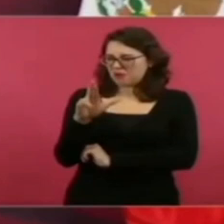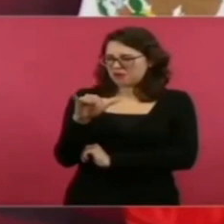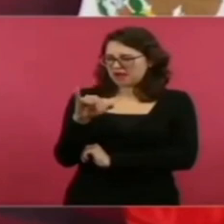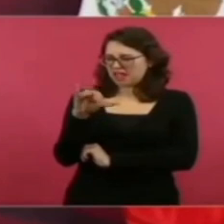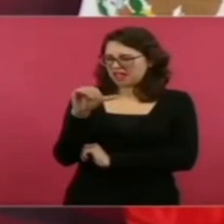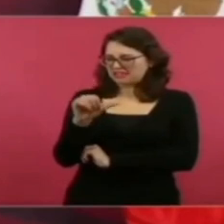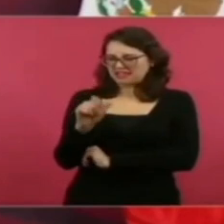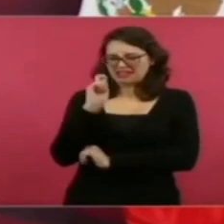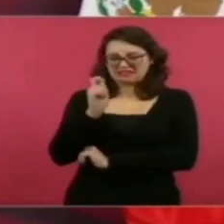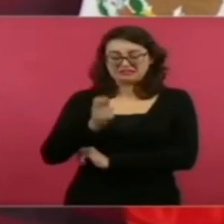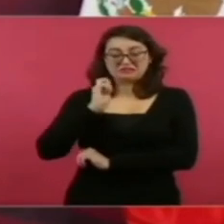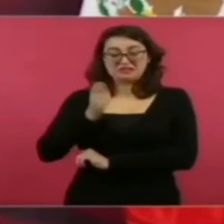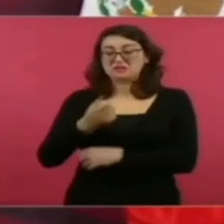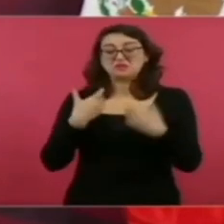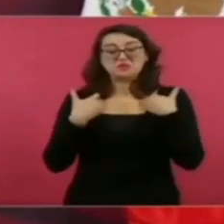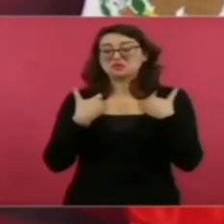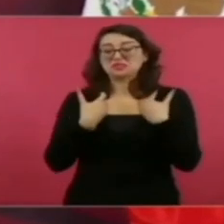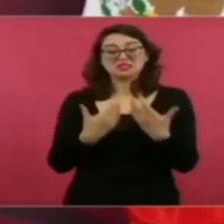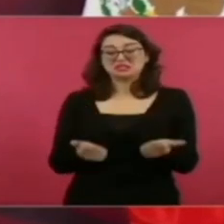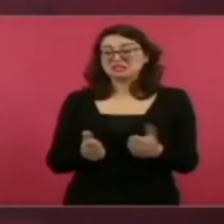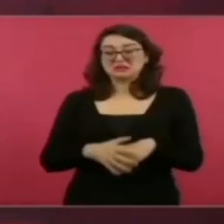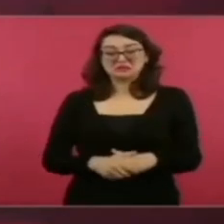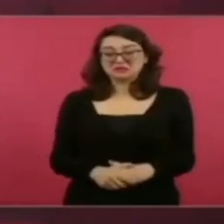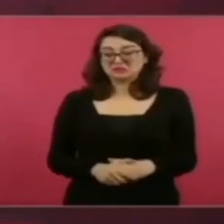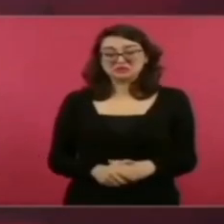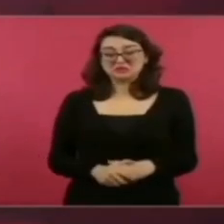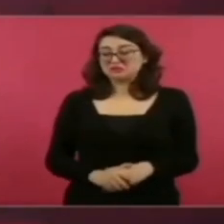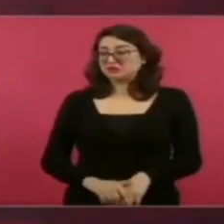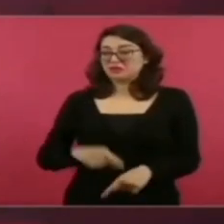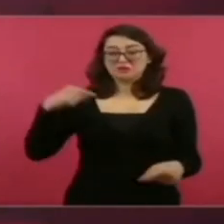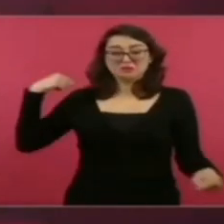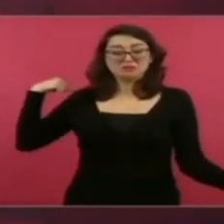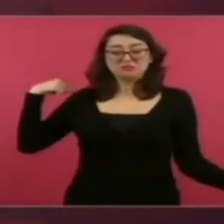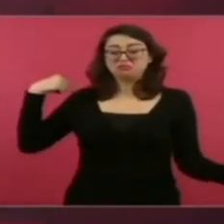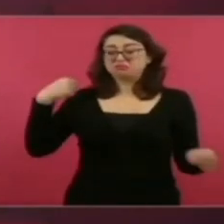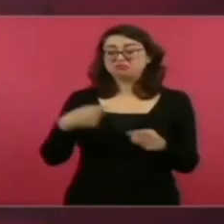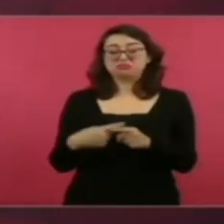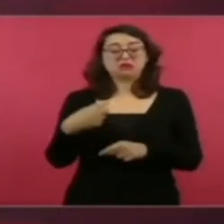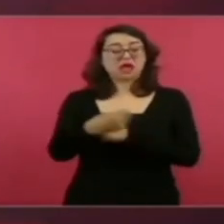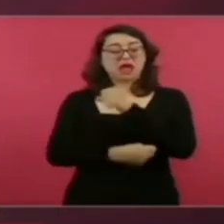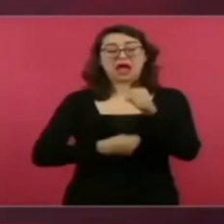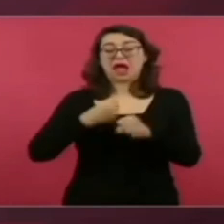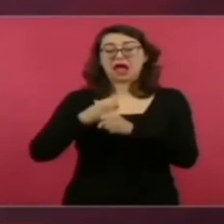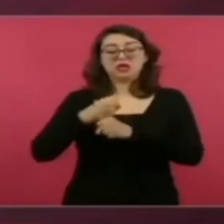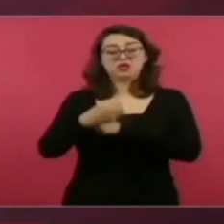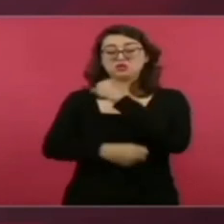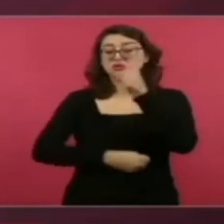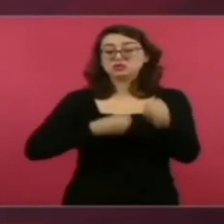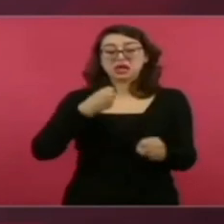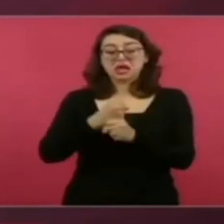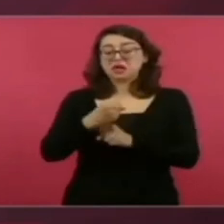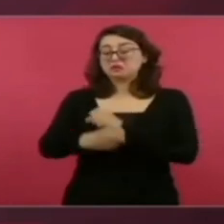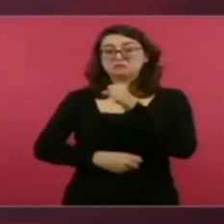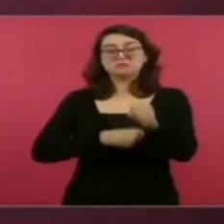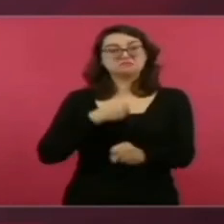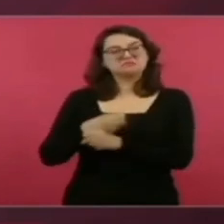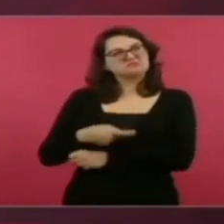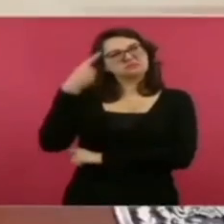Por siglos han habido imposiciones.